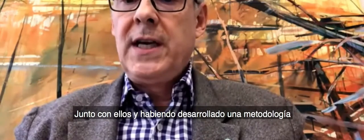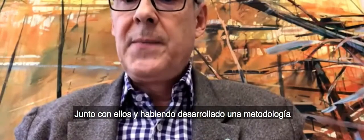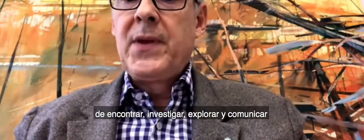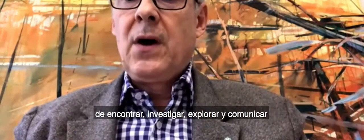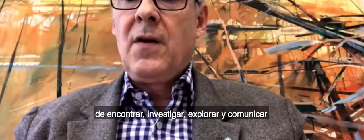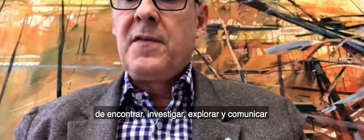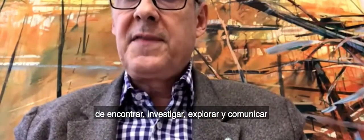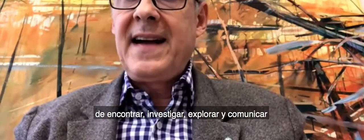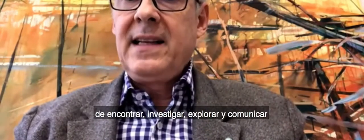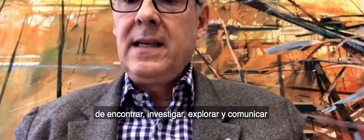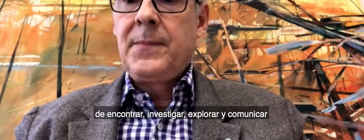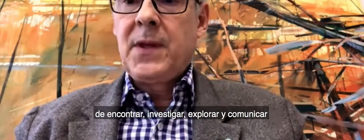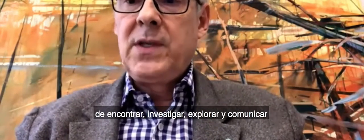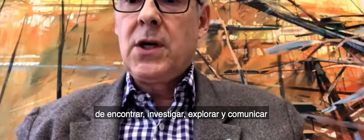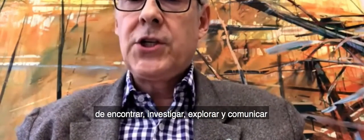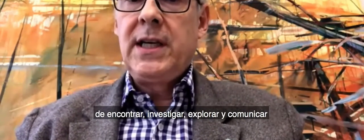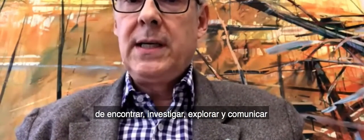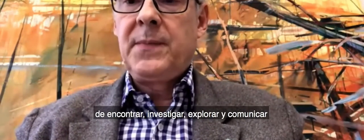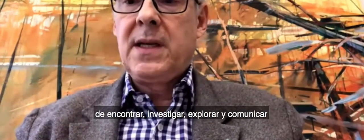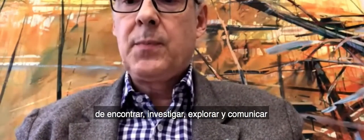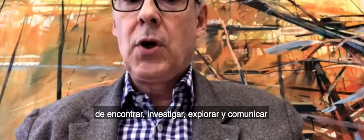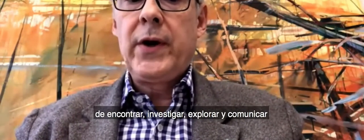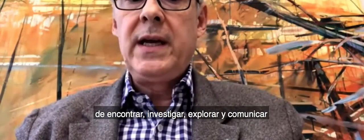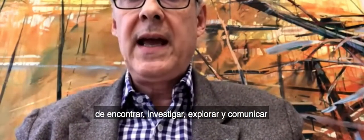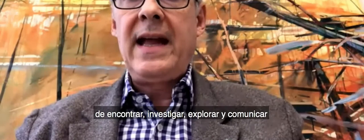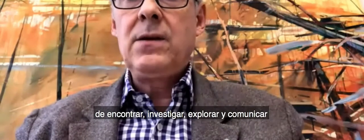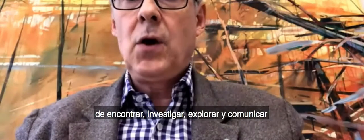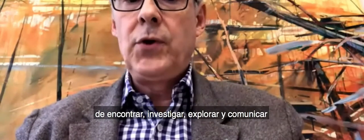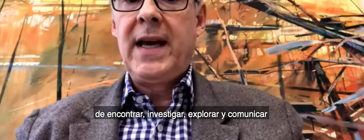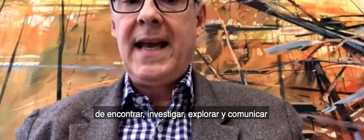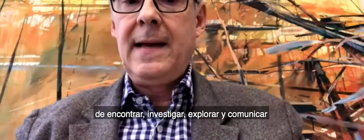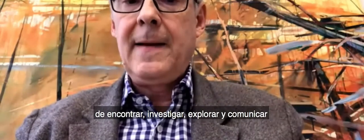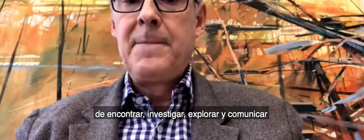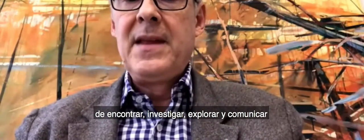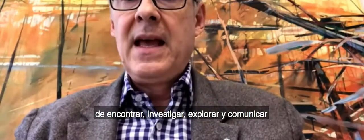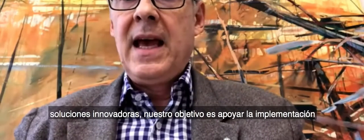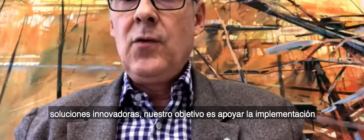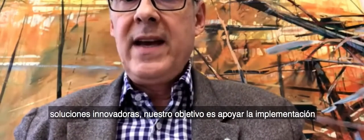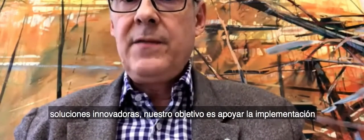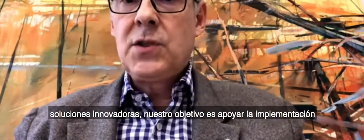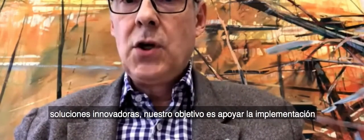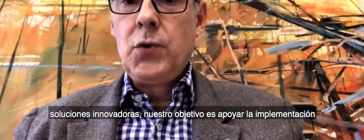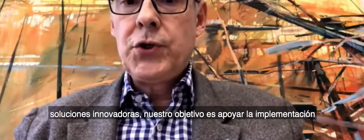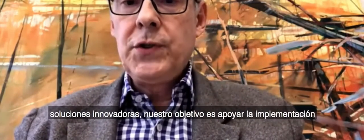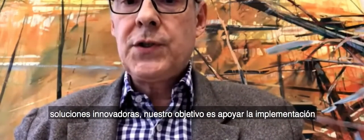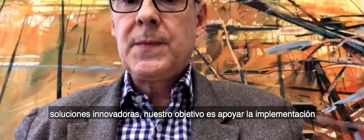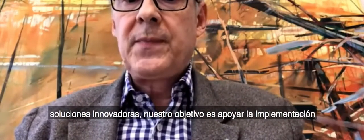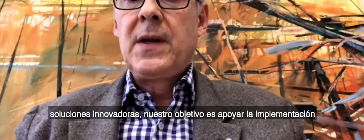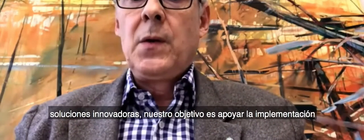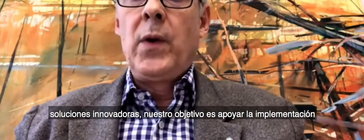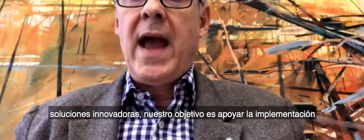of finding, researching, exploring, and communicating innovative solutions